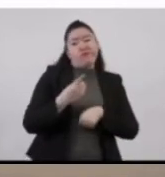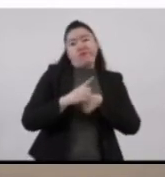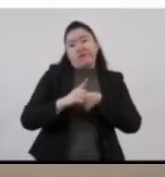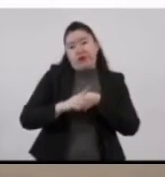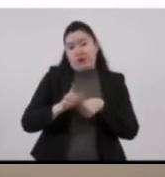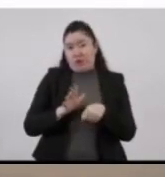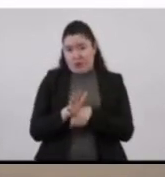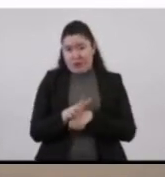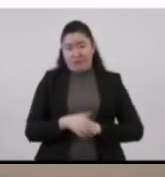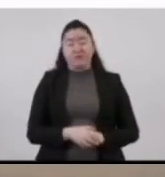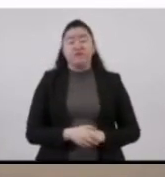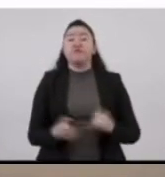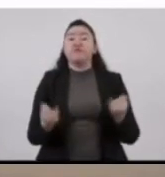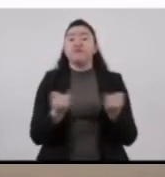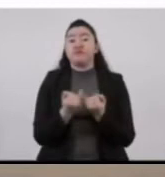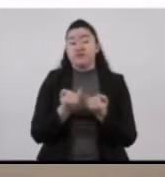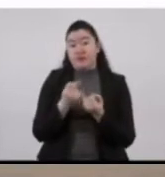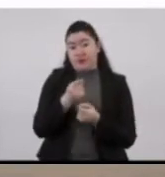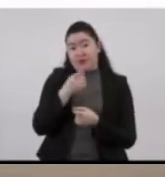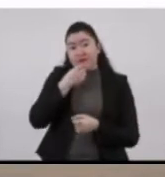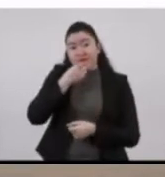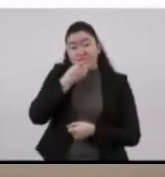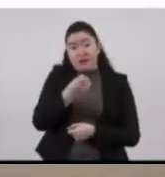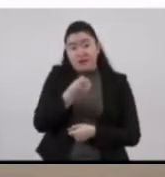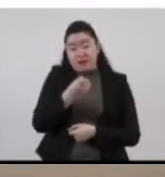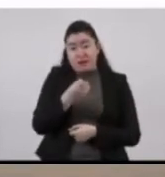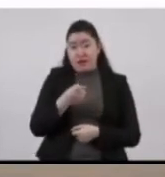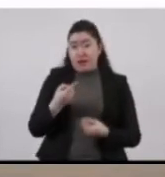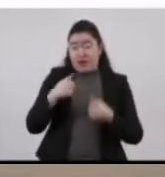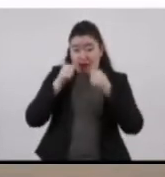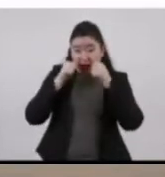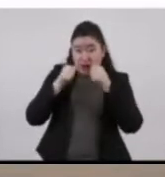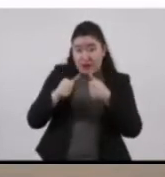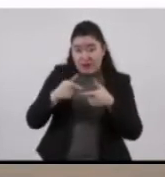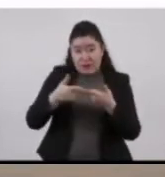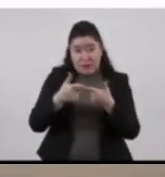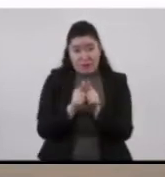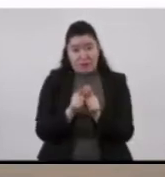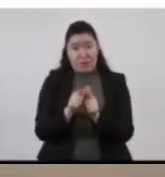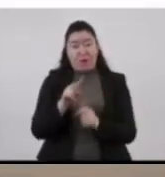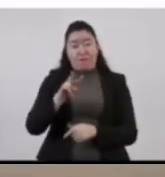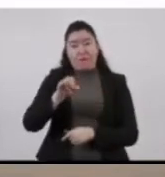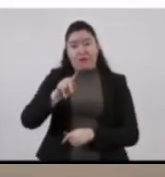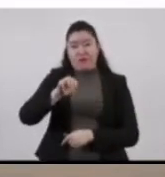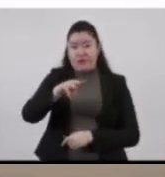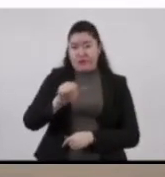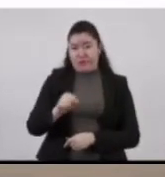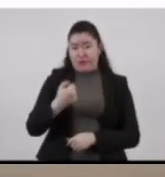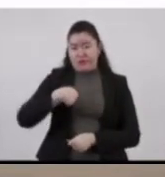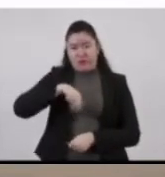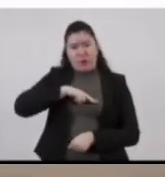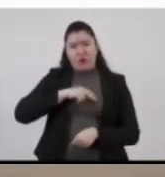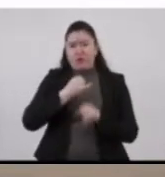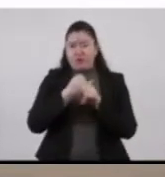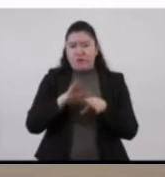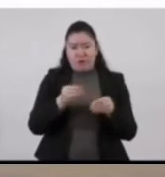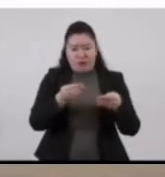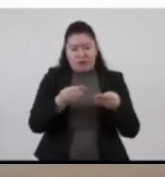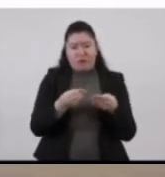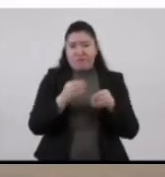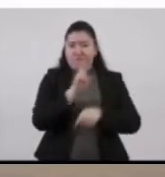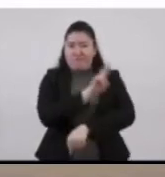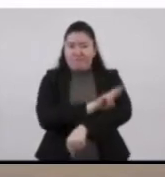Reiterar que la Comisión Ejecutiva de Atención a Víctimas, en función a toda la información que iremos recopilando de la mesa